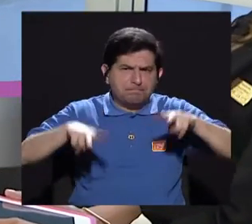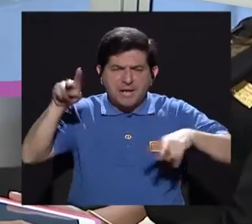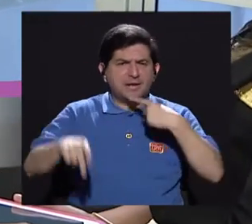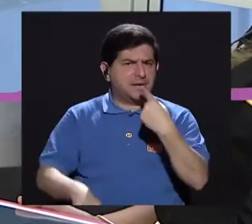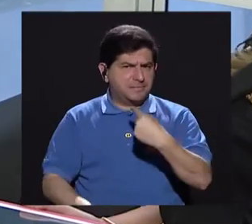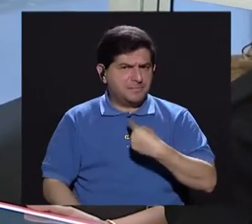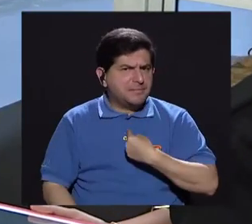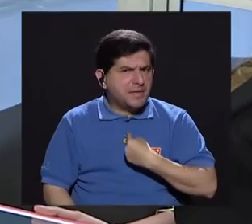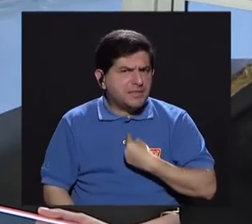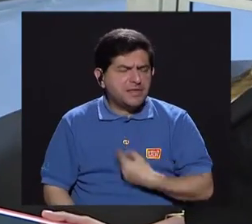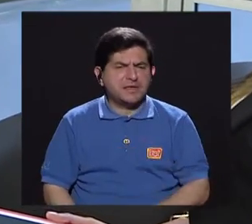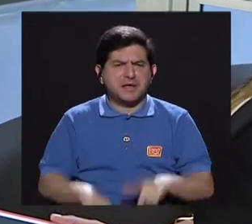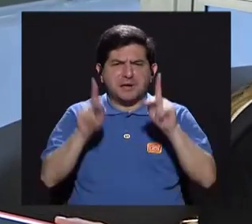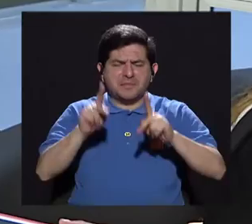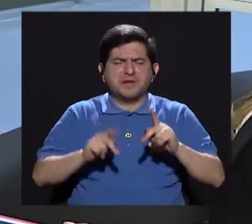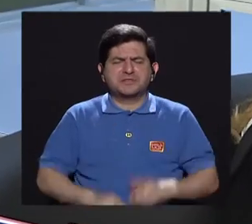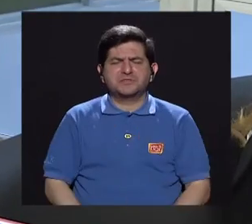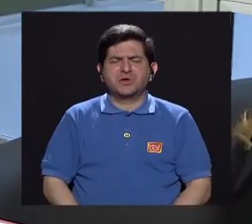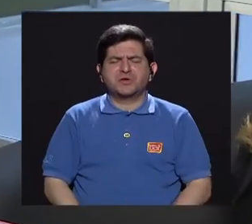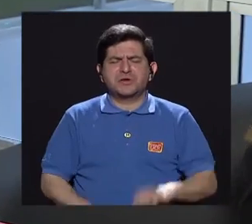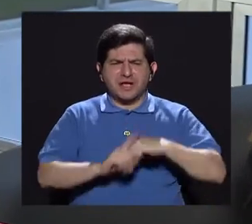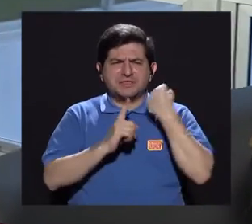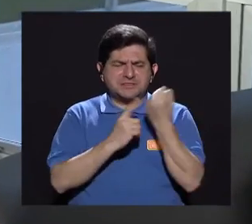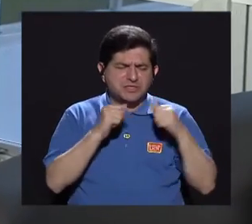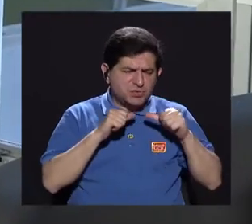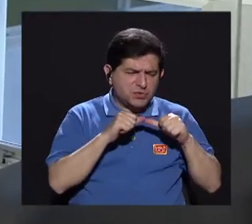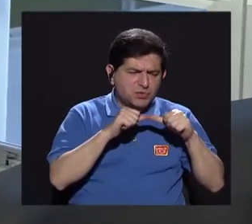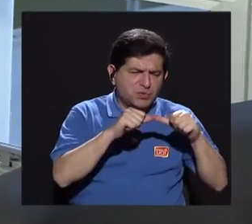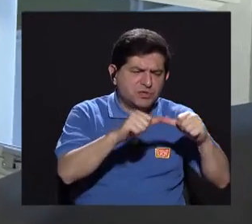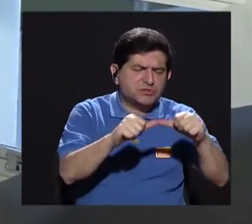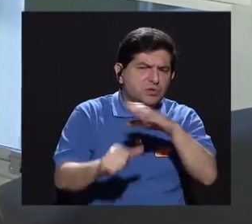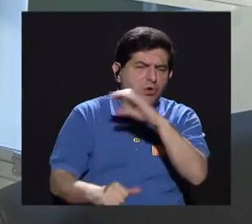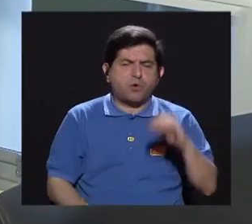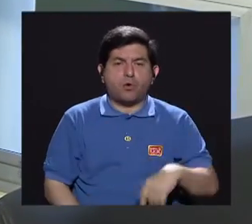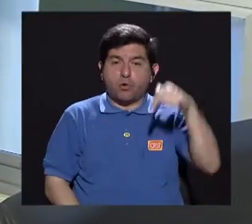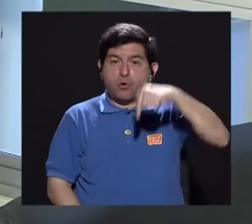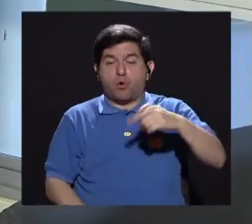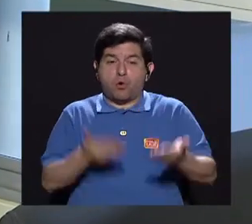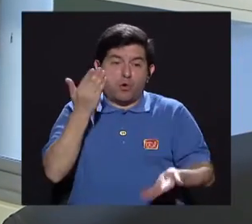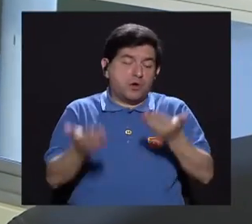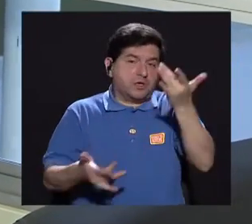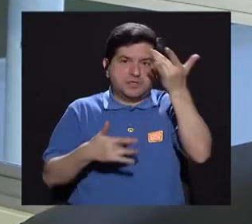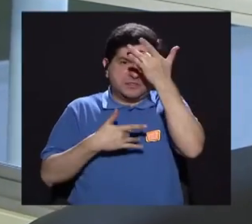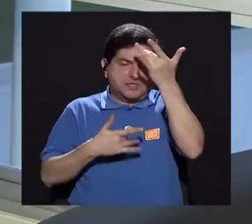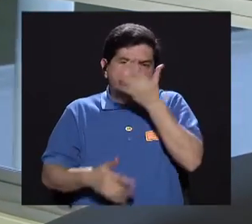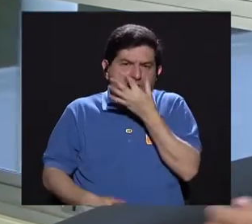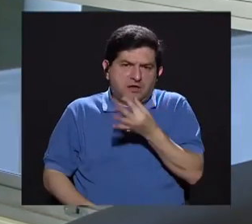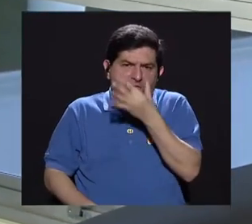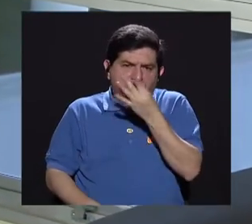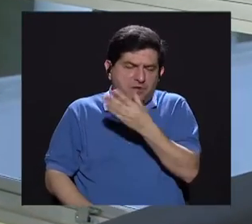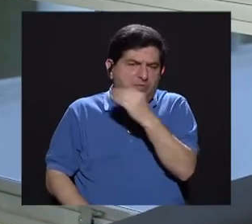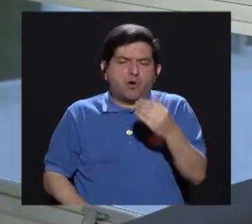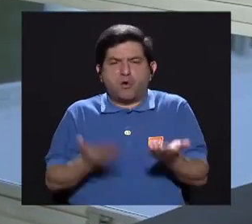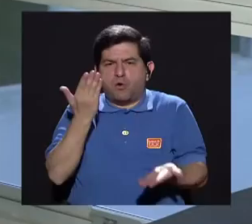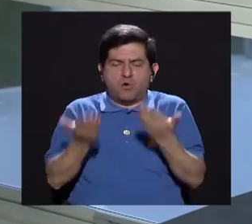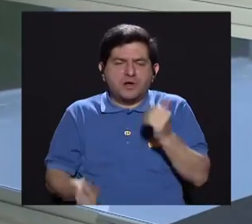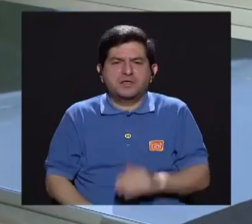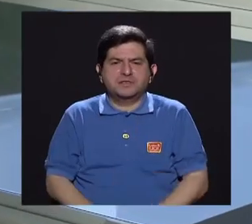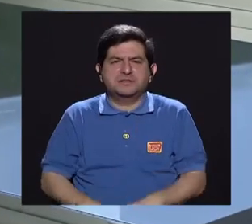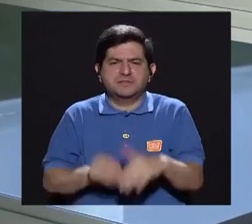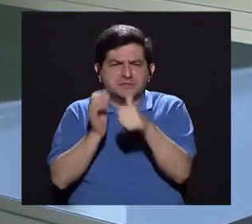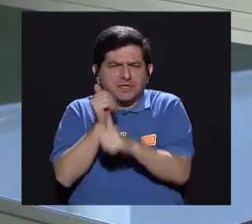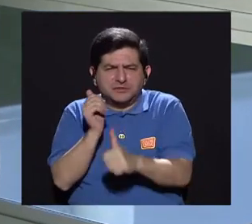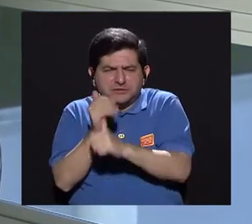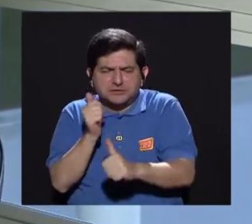de acuerdo? Ya me dijiste que de acuerdo a si es crónico o así es una persona que tiene, ¿verdad? Que hoy se enfermó de una gripe o de una diarrea, ¿verdad?